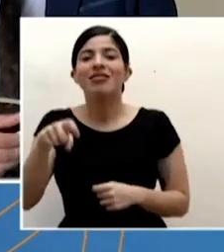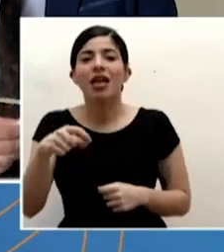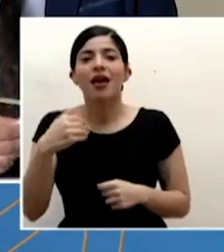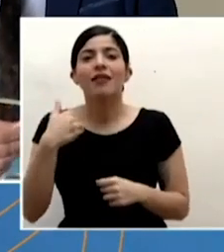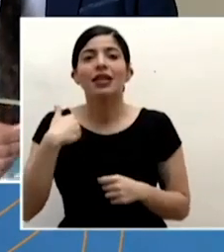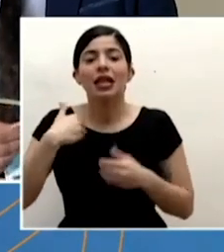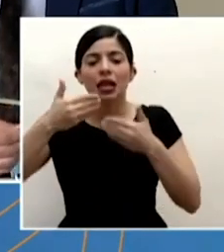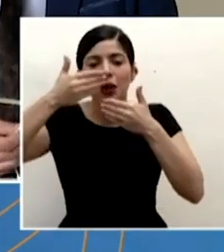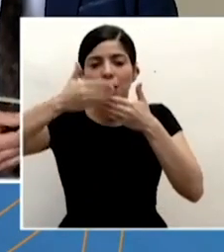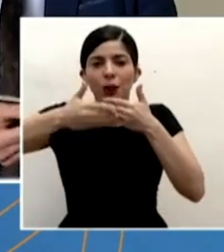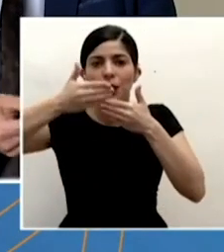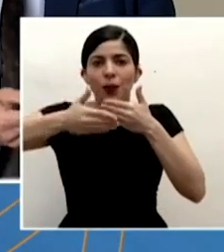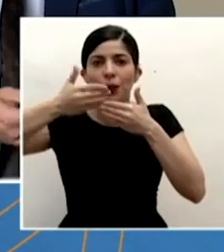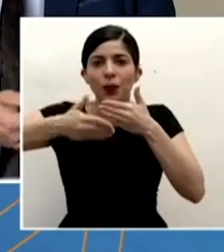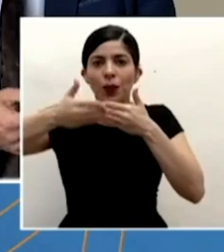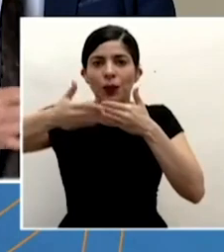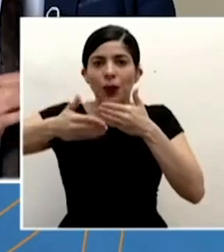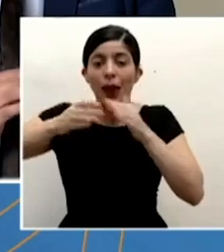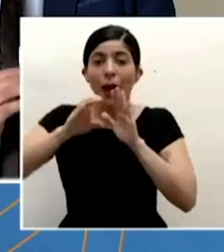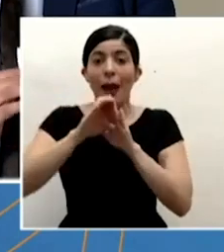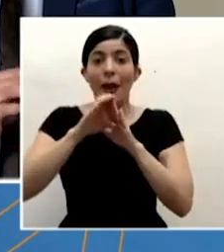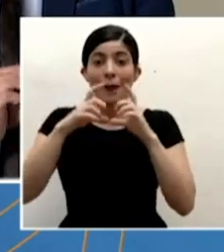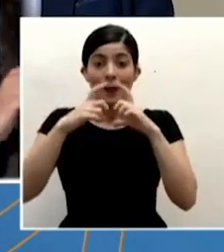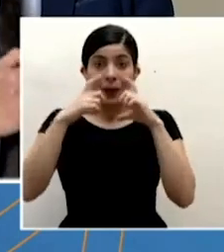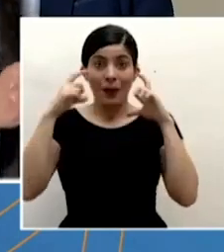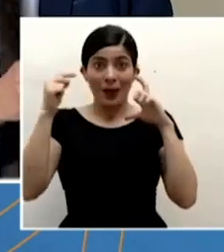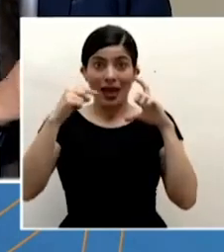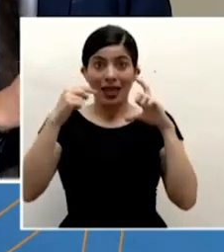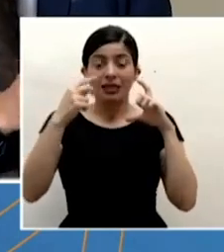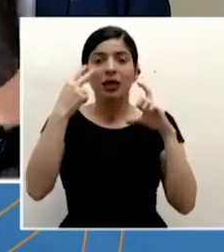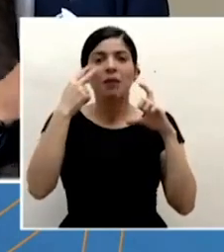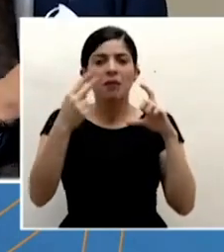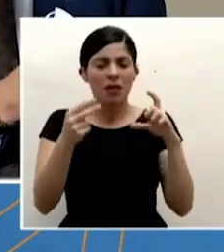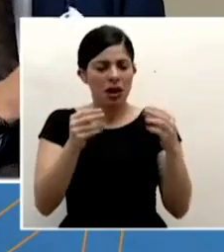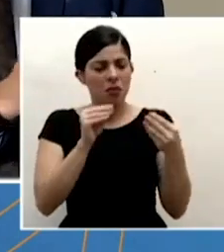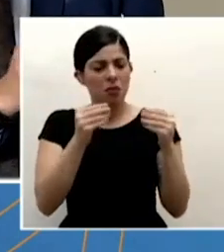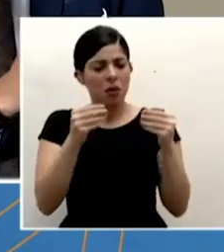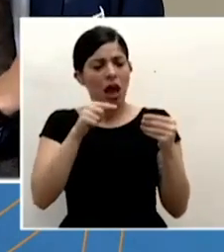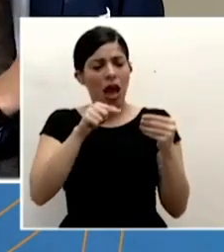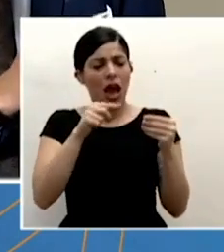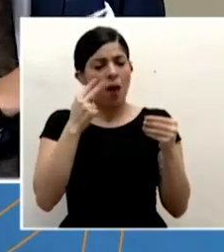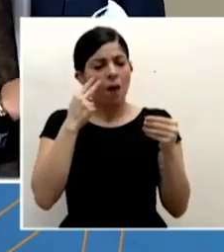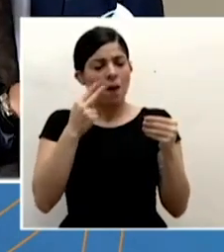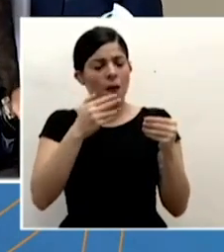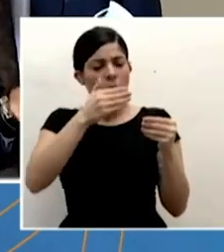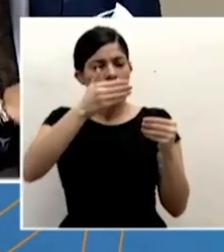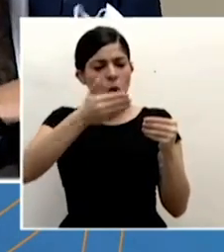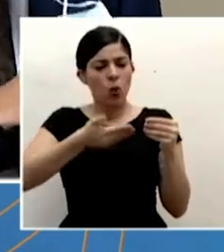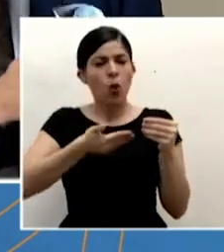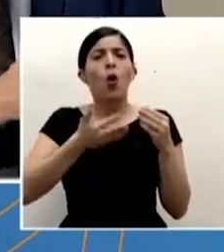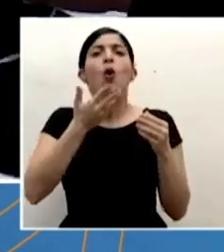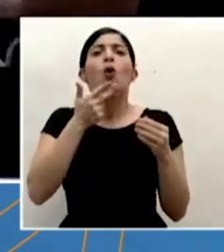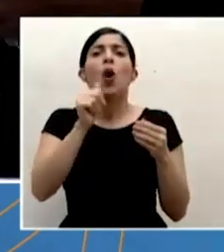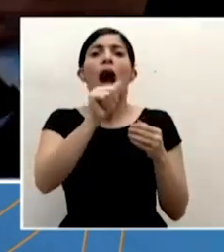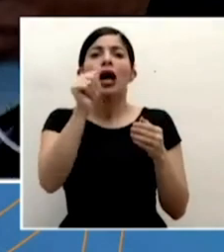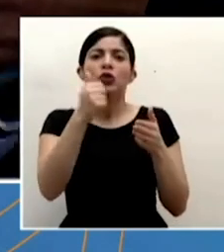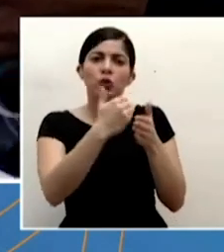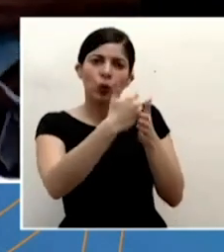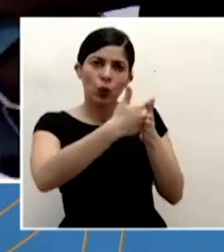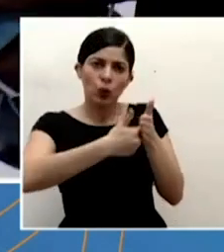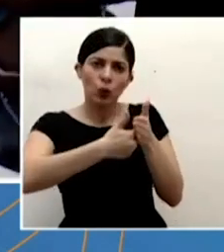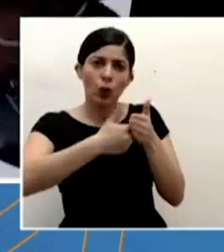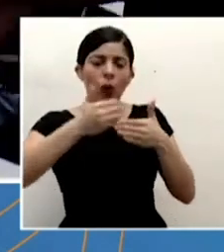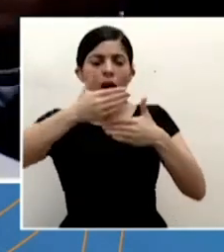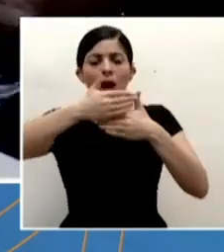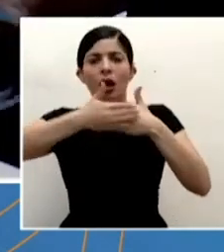hay mascarillas que por ejemplo esta uno ve fácilmente que tiene una capa visible que es esta azul y otra capa blanca